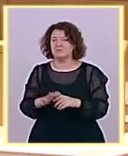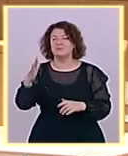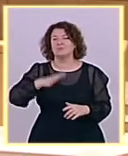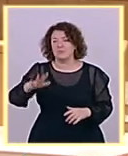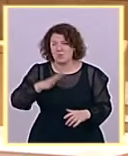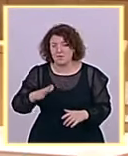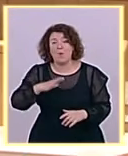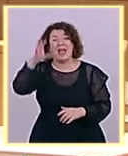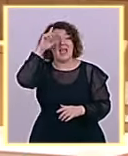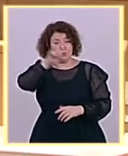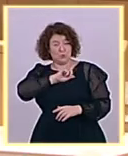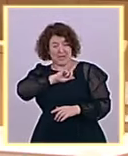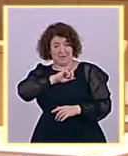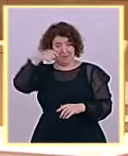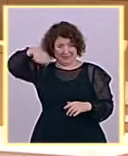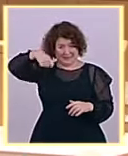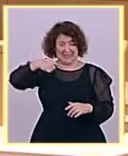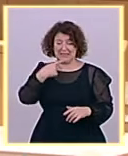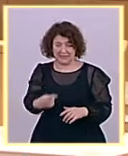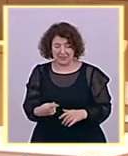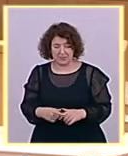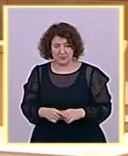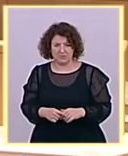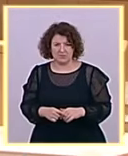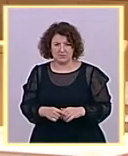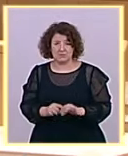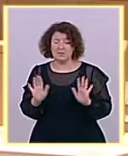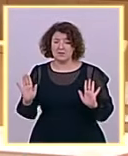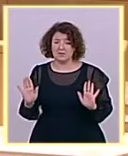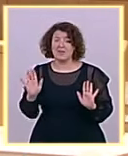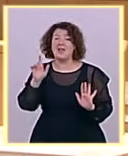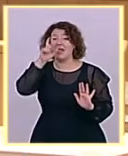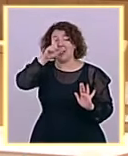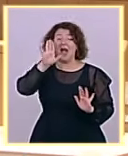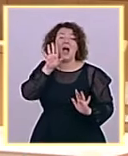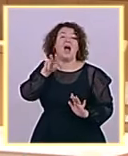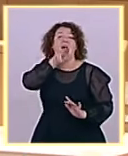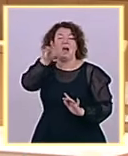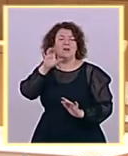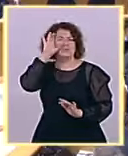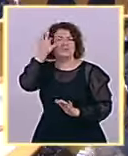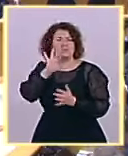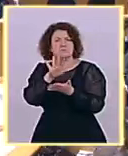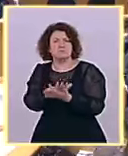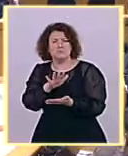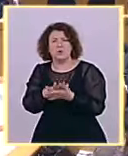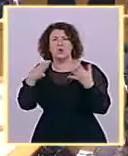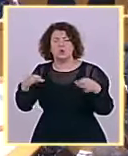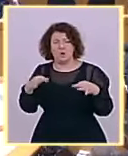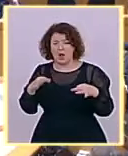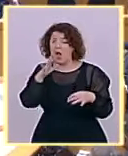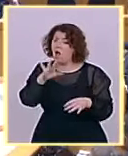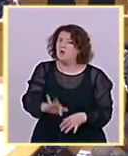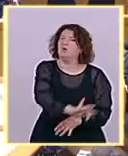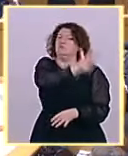Hemos escuchado al anterior orador con tranquilidad y normalidad. Intentemos mantener la misma tónica durante el resto del debate.